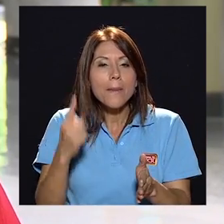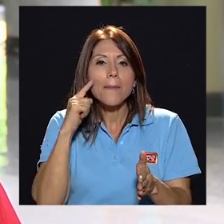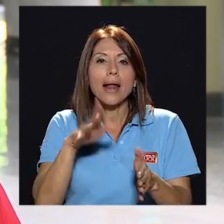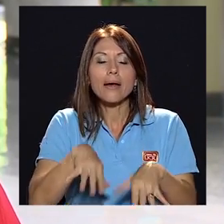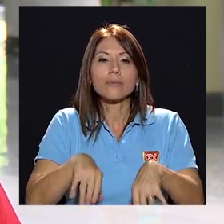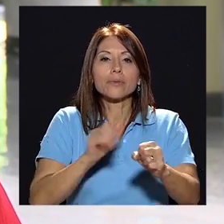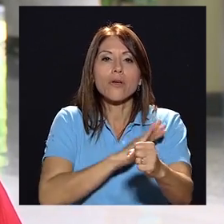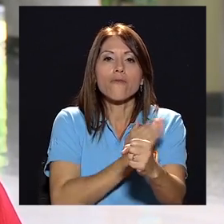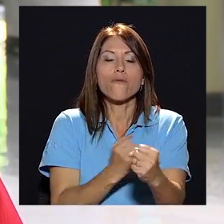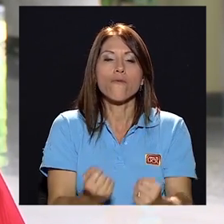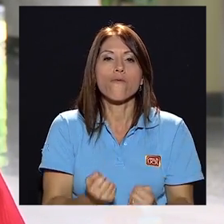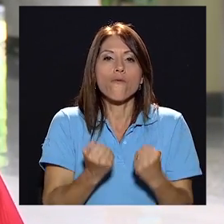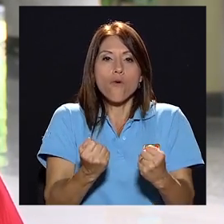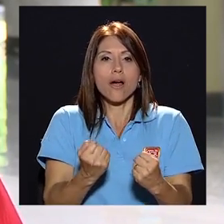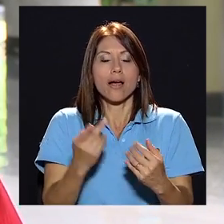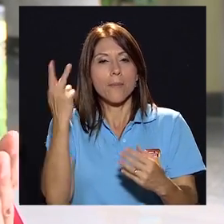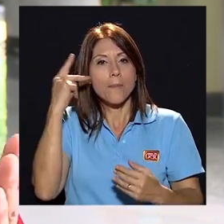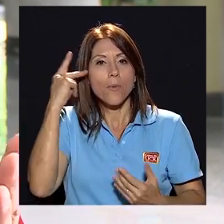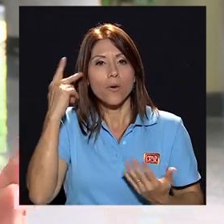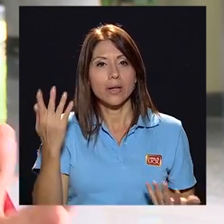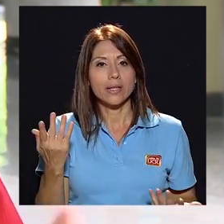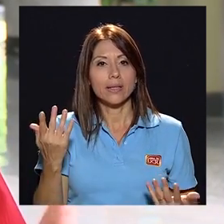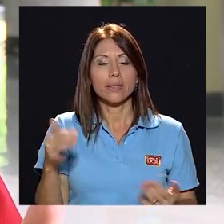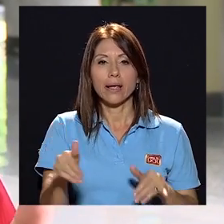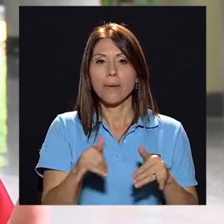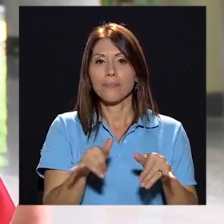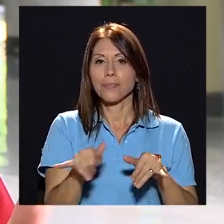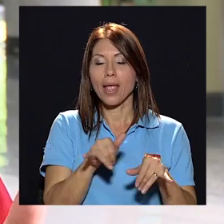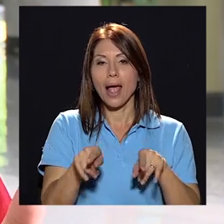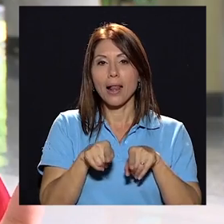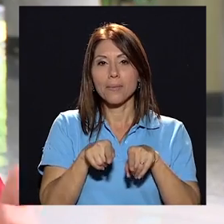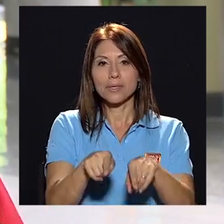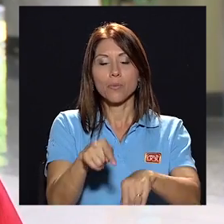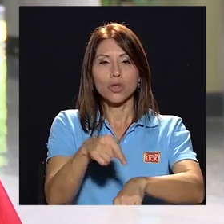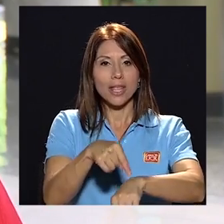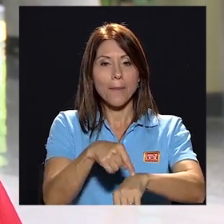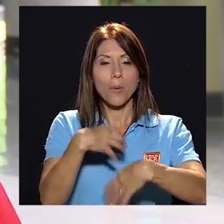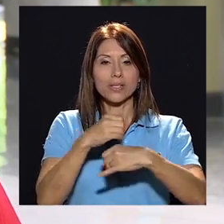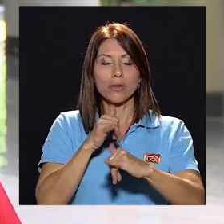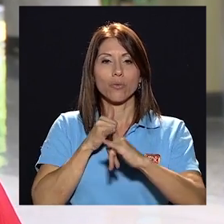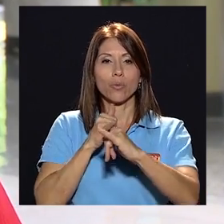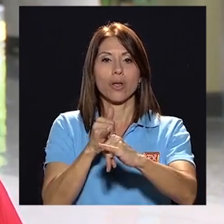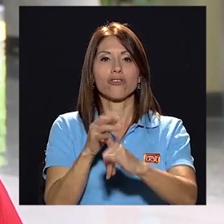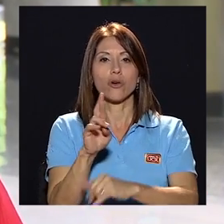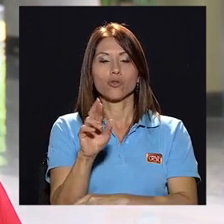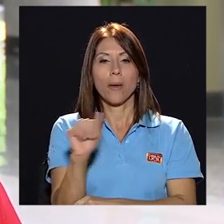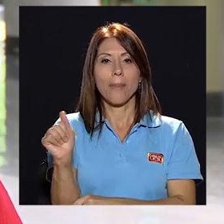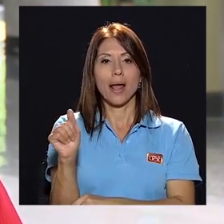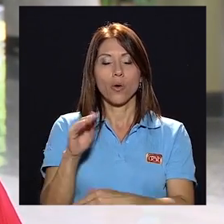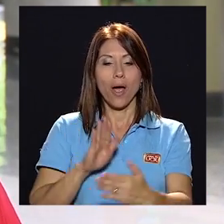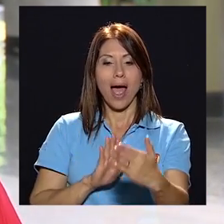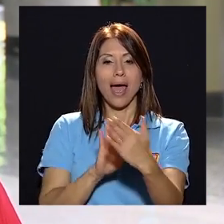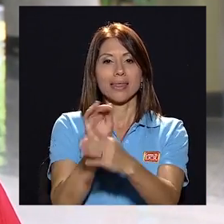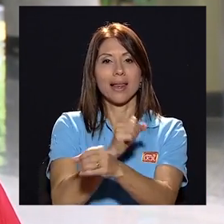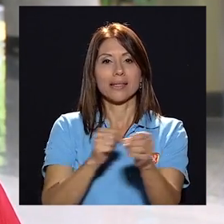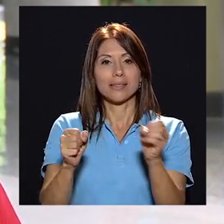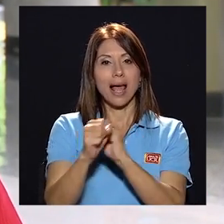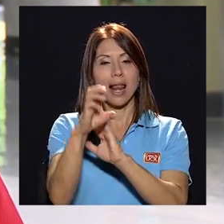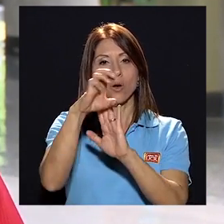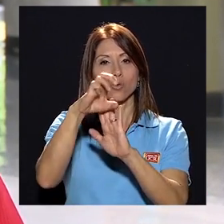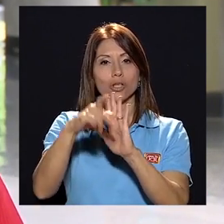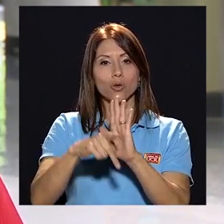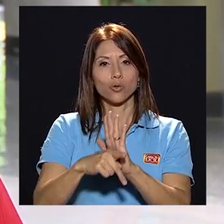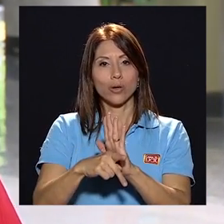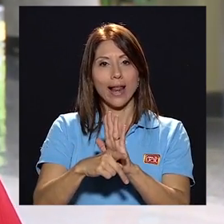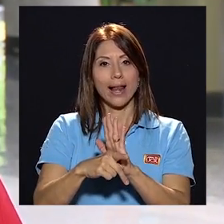tener músculo político y al mismo tiempo presentar un recurso de amparo ante la sala constitucional